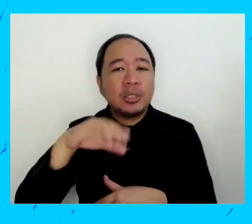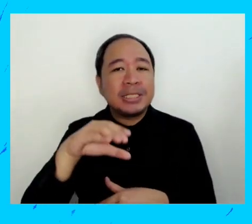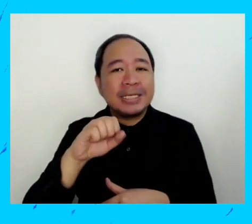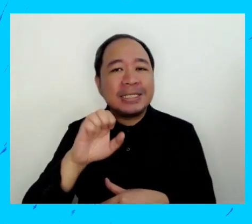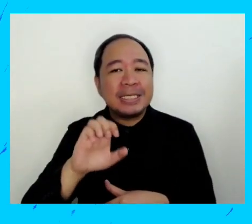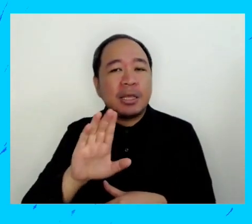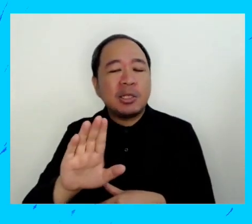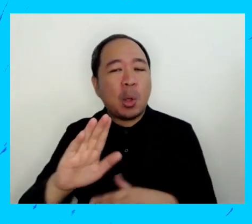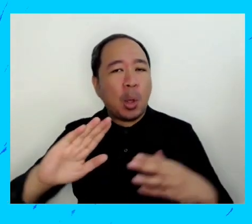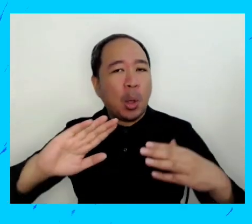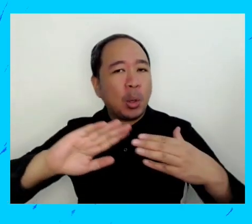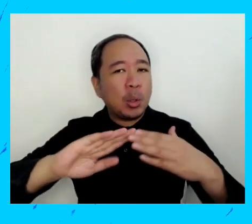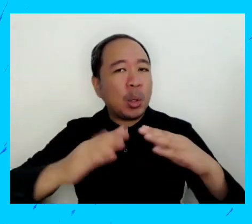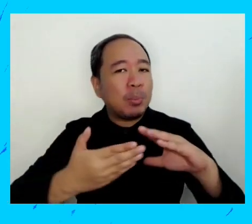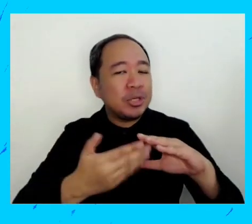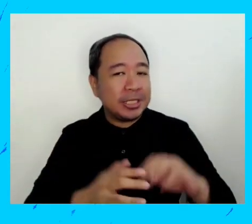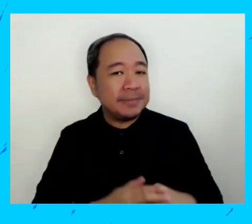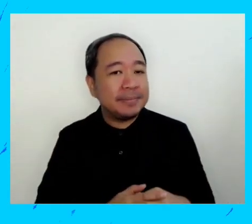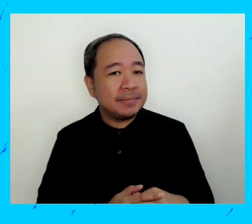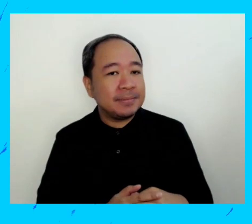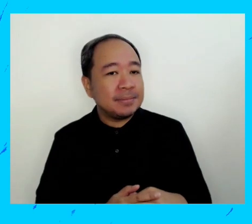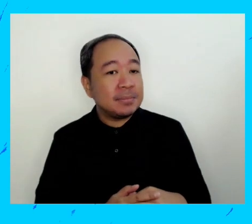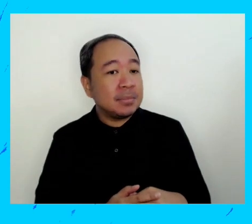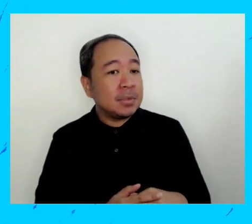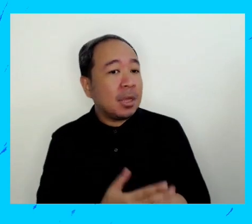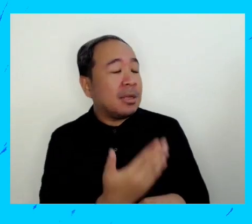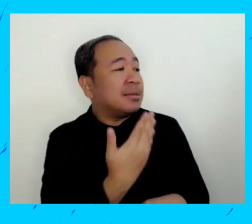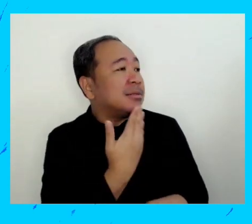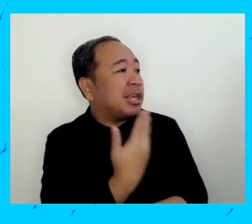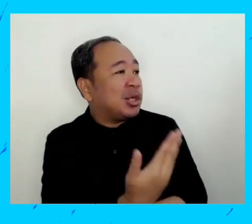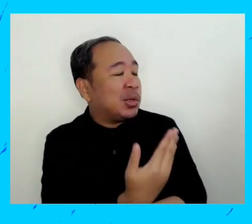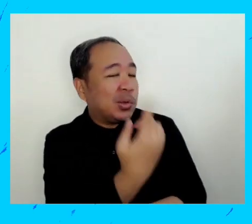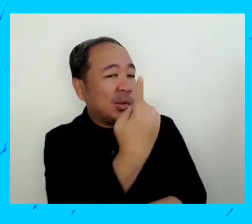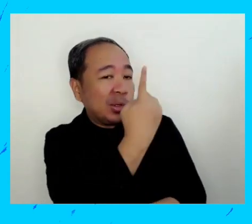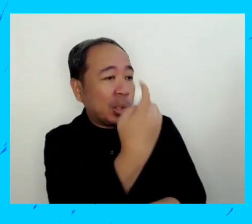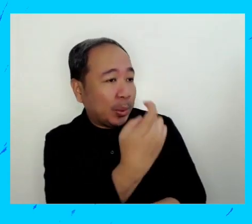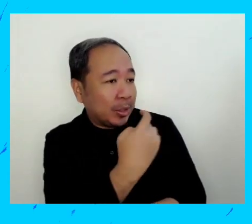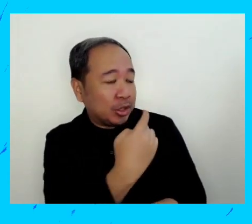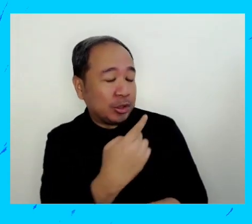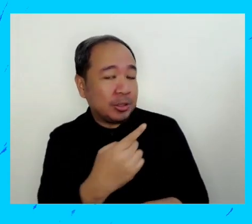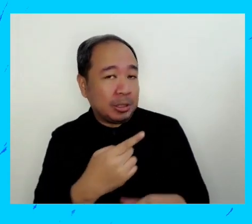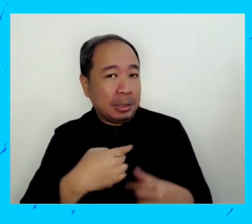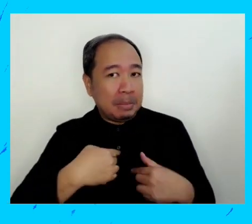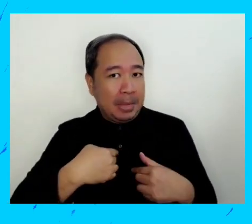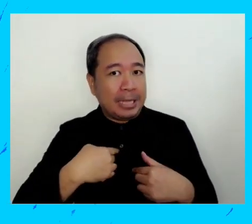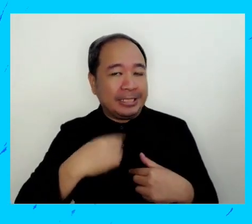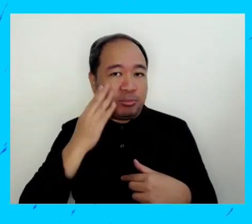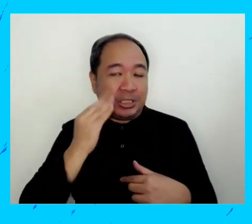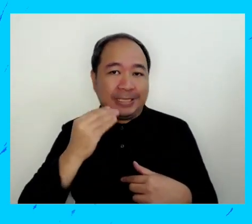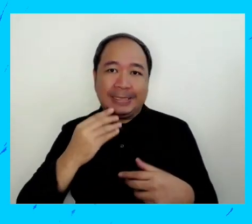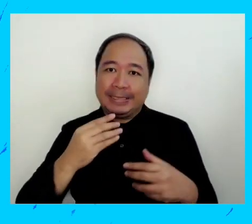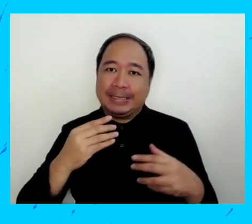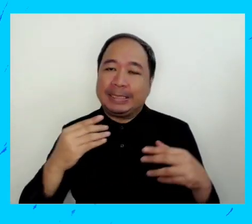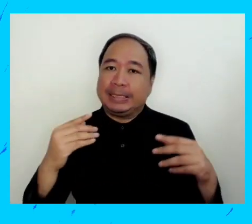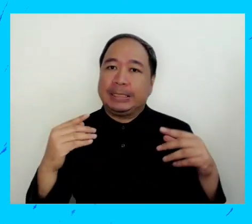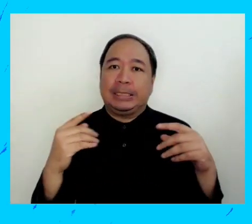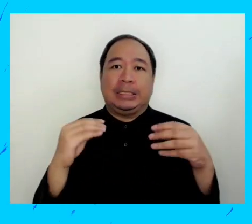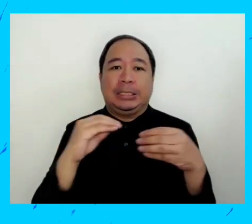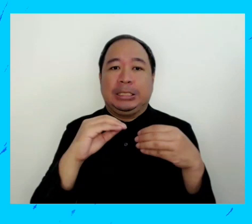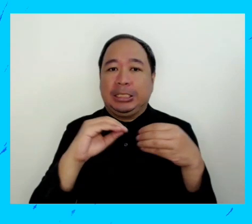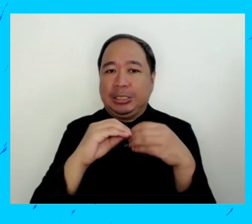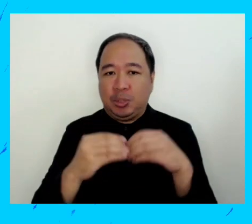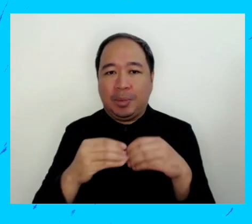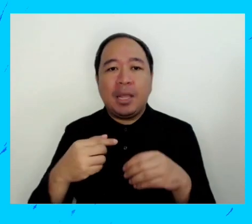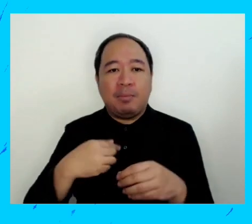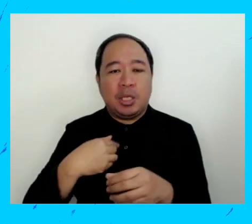su comunidad? Bueno, muchas gracias por esa pregunta. Yo diría que ha sido muy difícil.